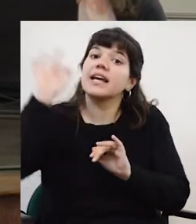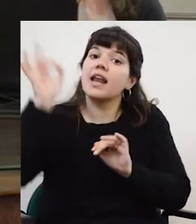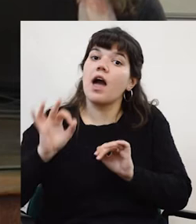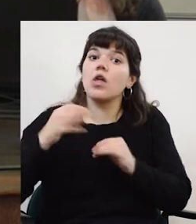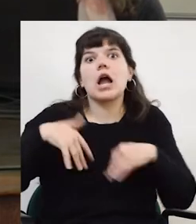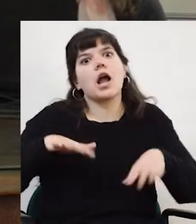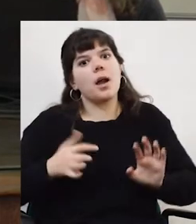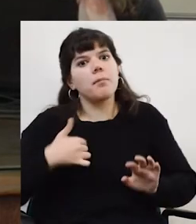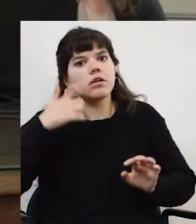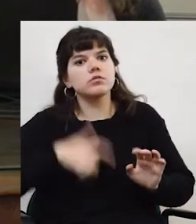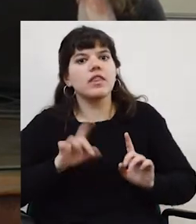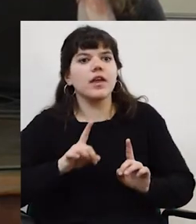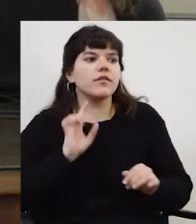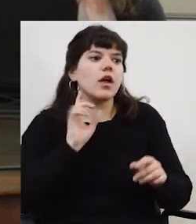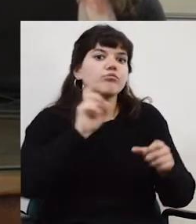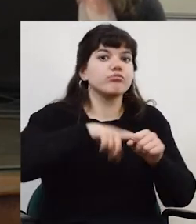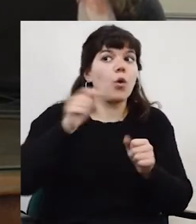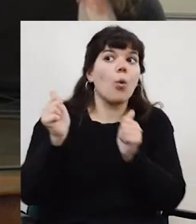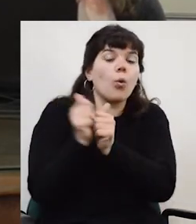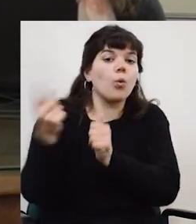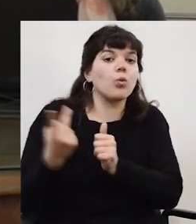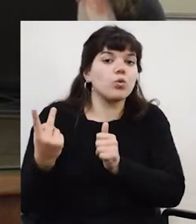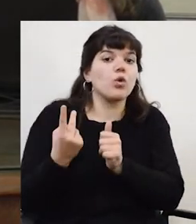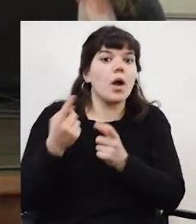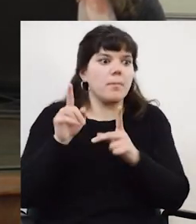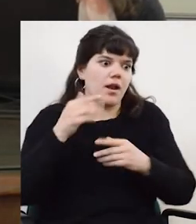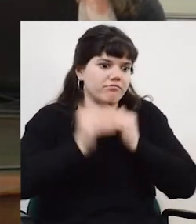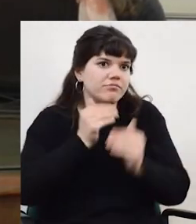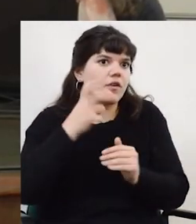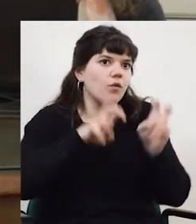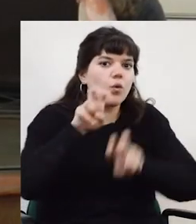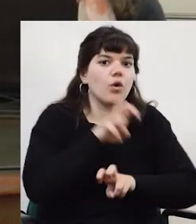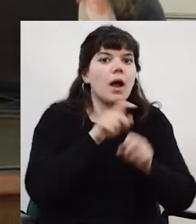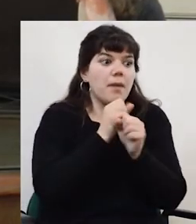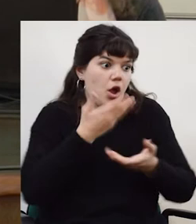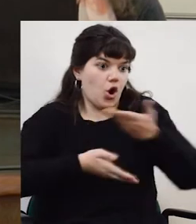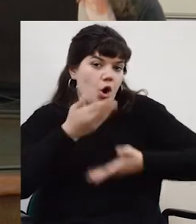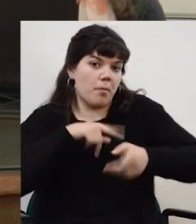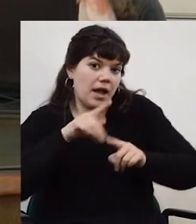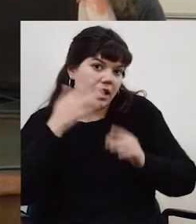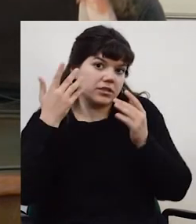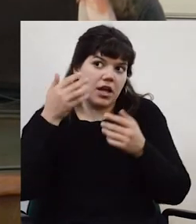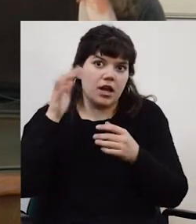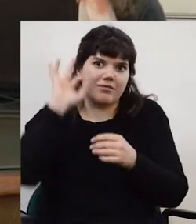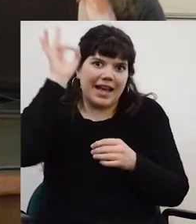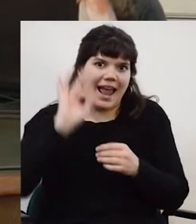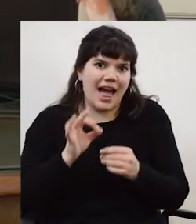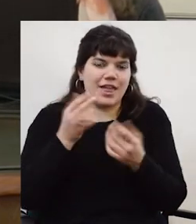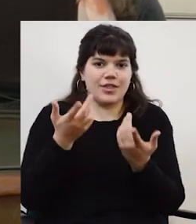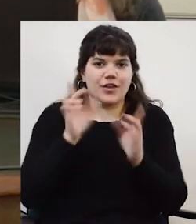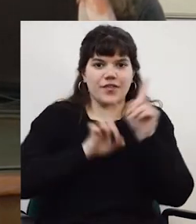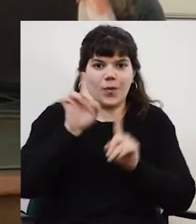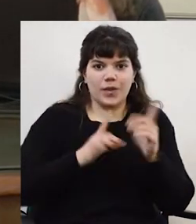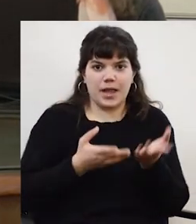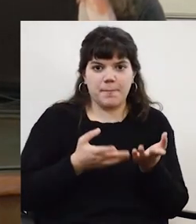que yo me tengo que asociar contigo y buscar mecanismos que me permitan compartir esa formación de posgrado. ¿Por qué? Porque yo